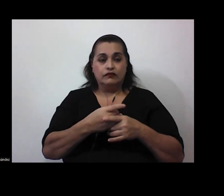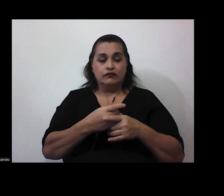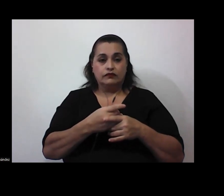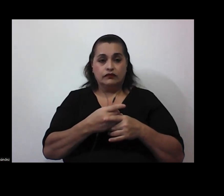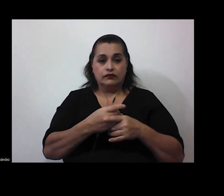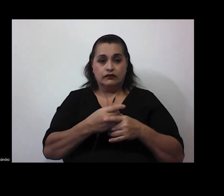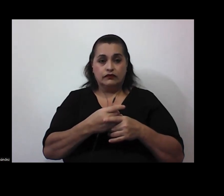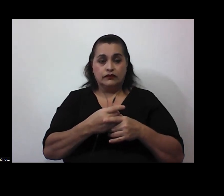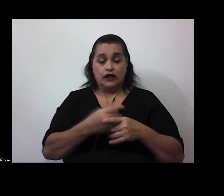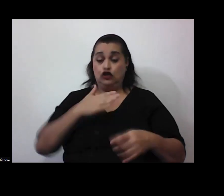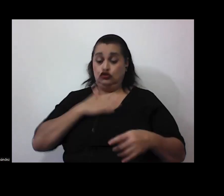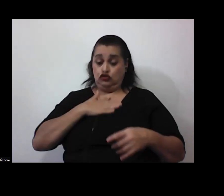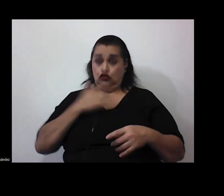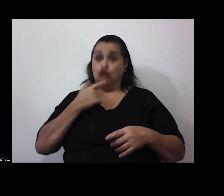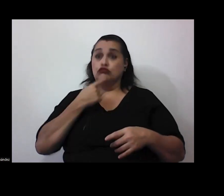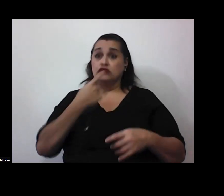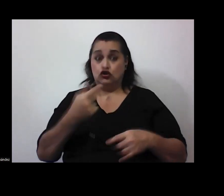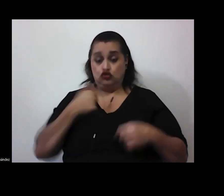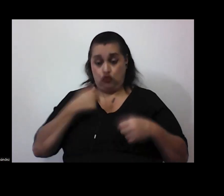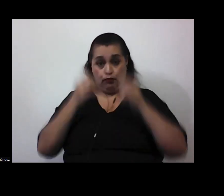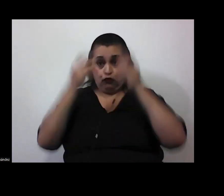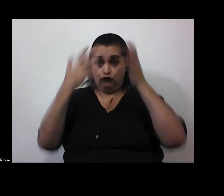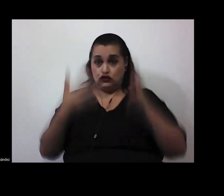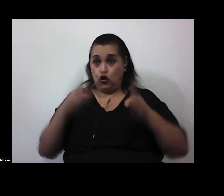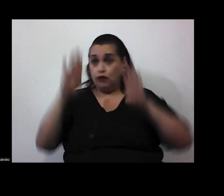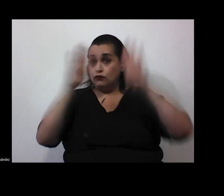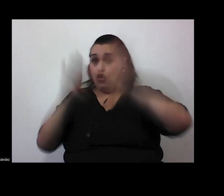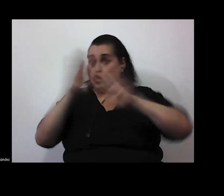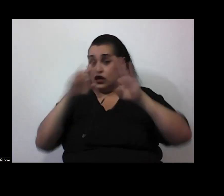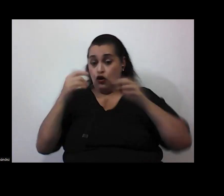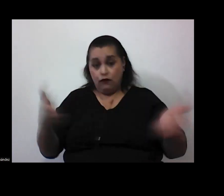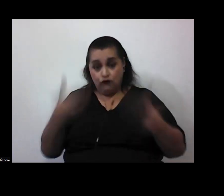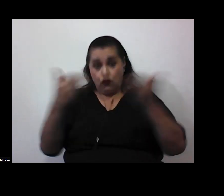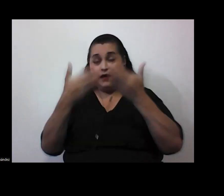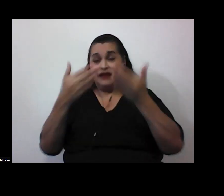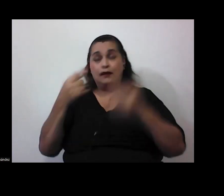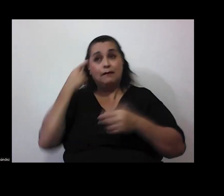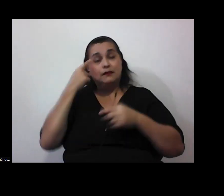si yo dijera que soy un profesor de biología que fomenta el pensamiento crítico y luego